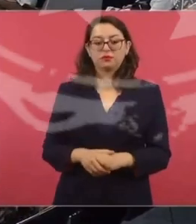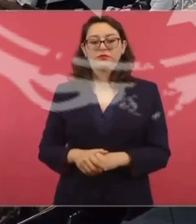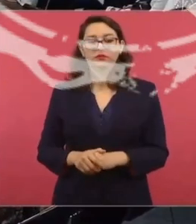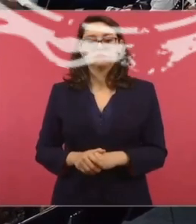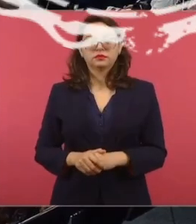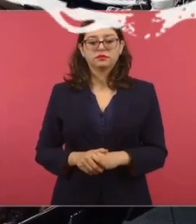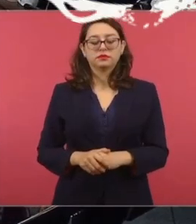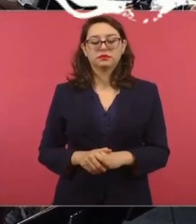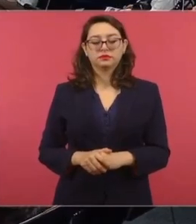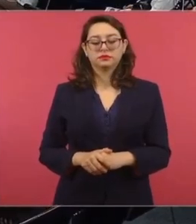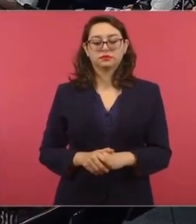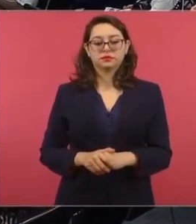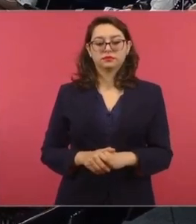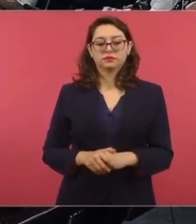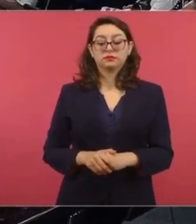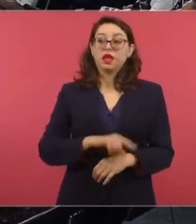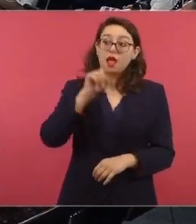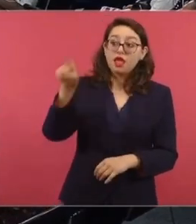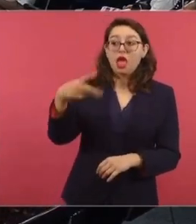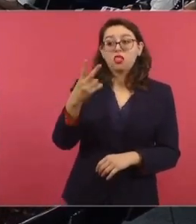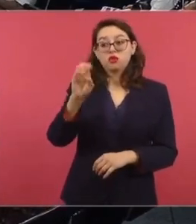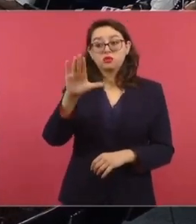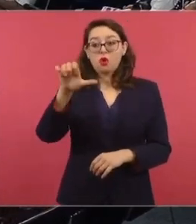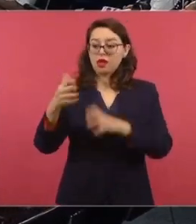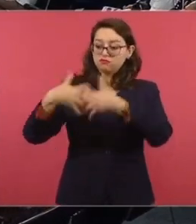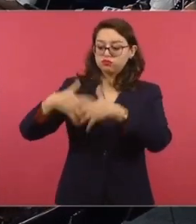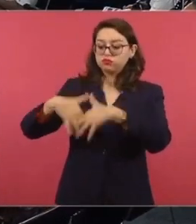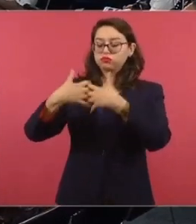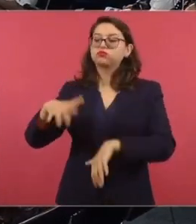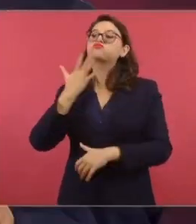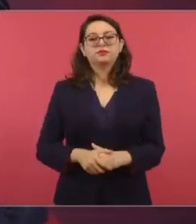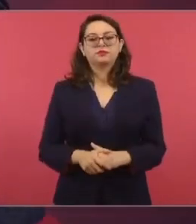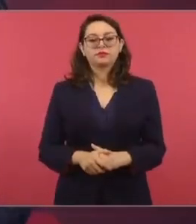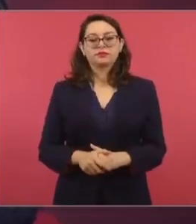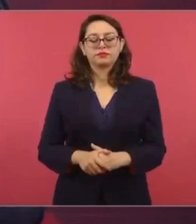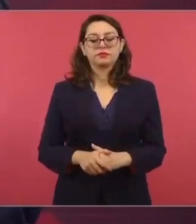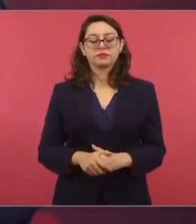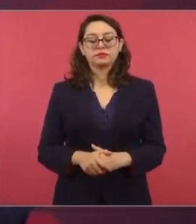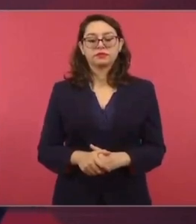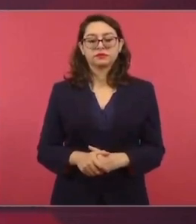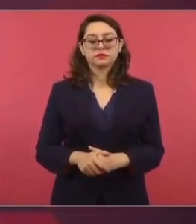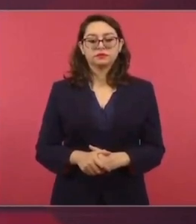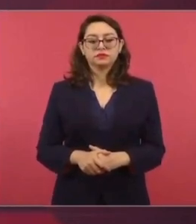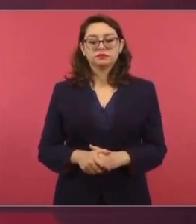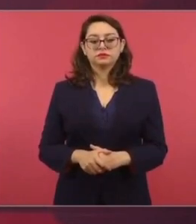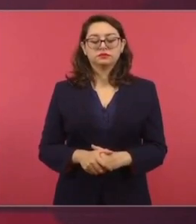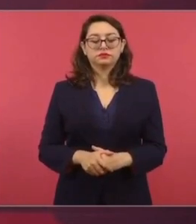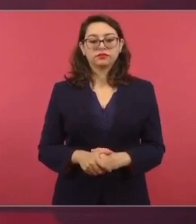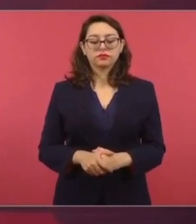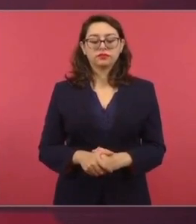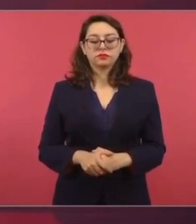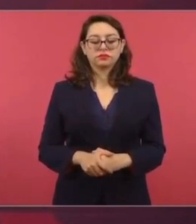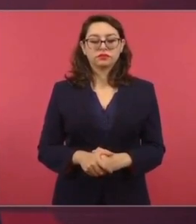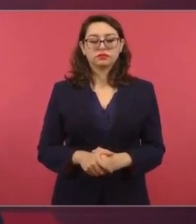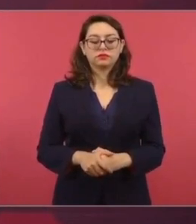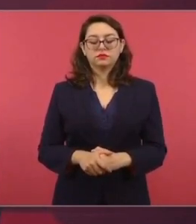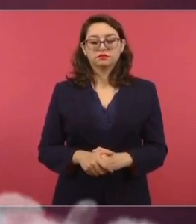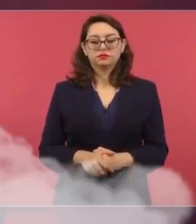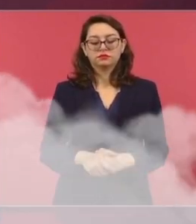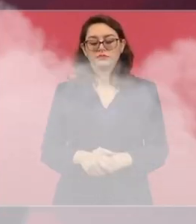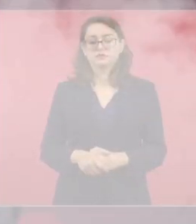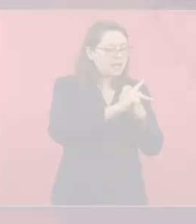¿Cómo va con la producción en la refinería Dos Bocas? Vamos muy bien. No hay ningún caso